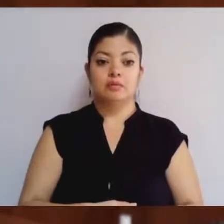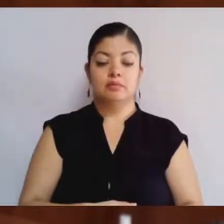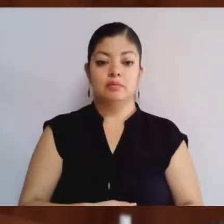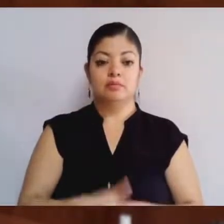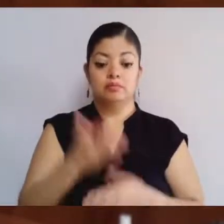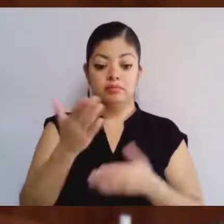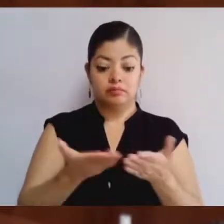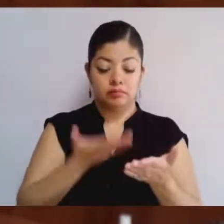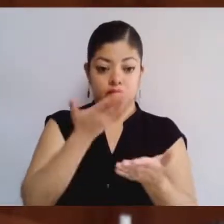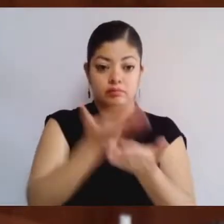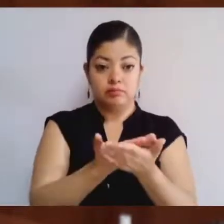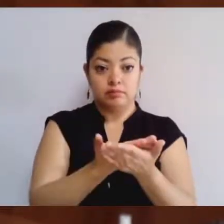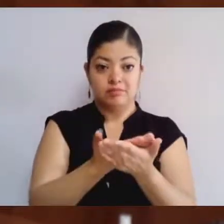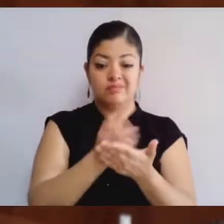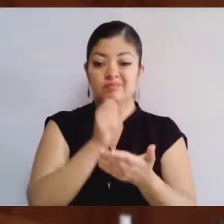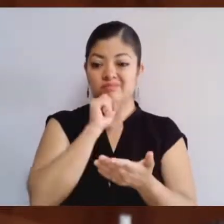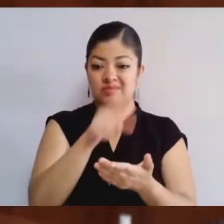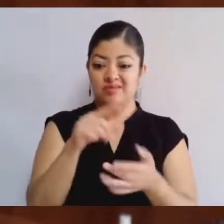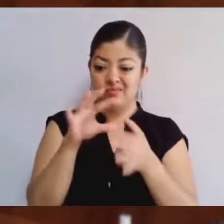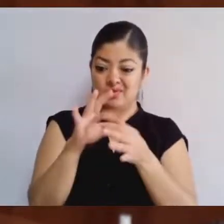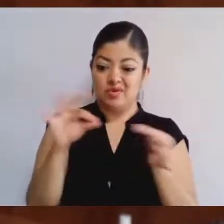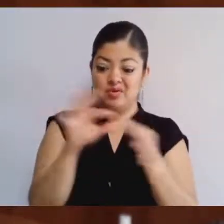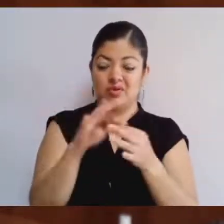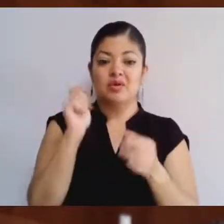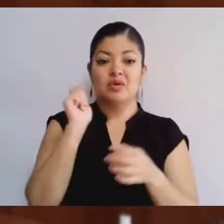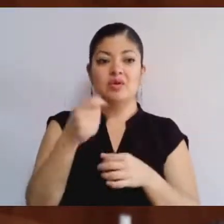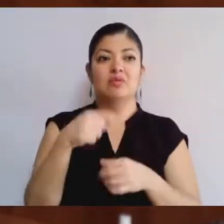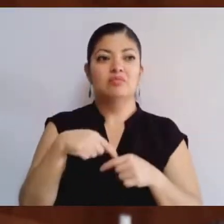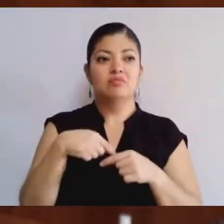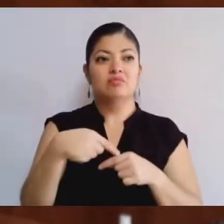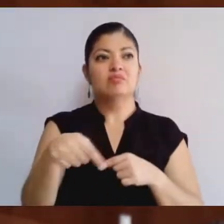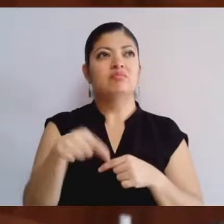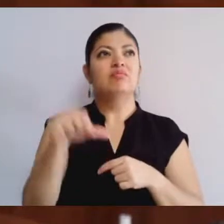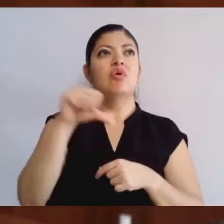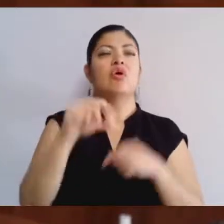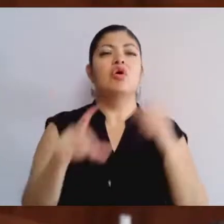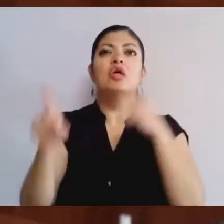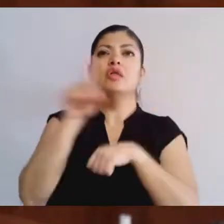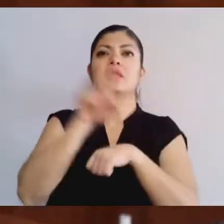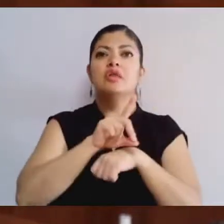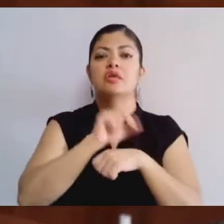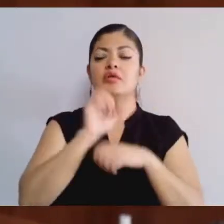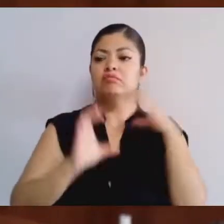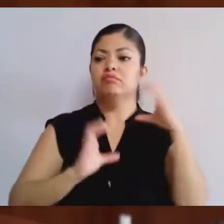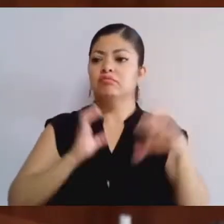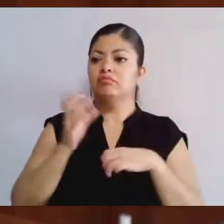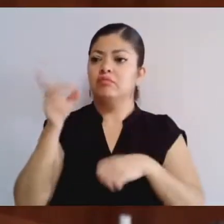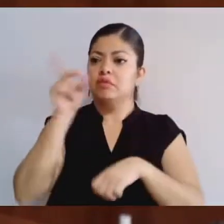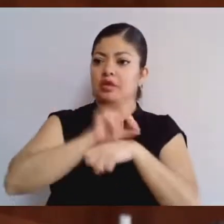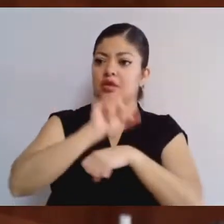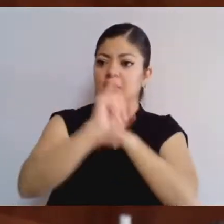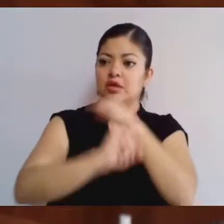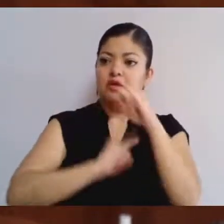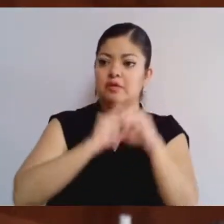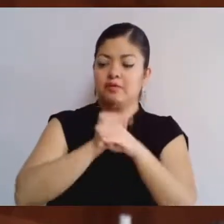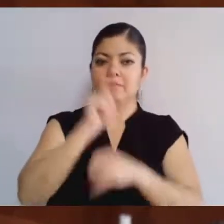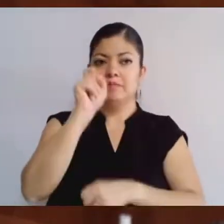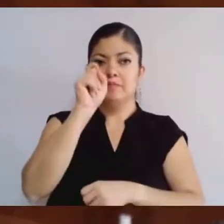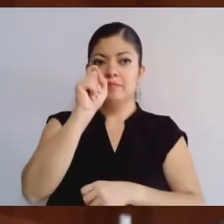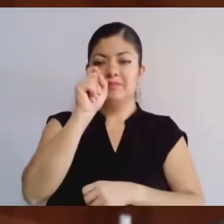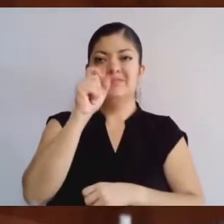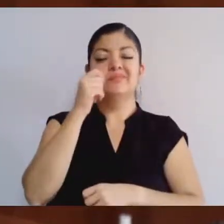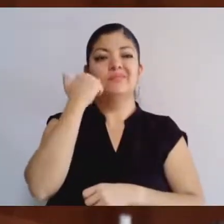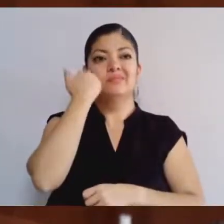Presentar una iniciativa como la antes descrita en el marco de la celebración del Día Internacional del Agua busca generar